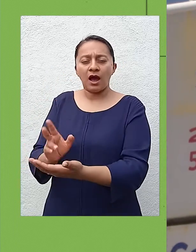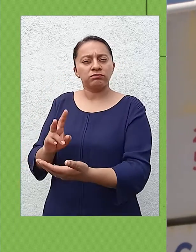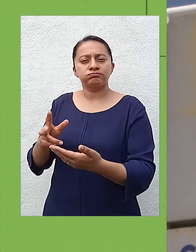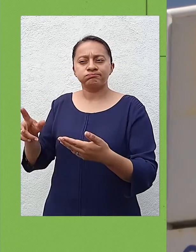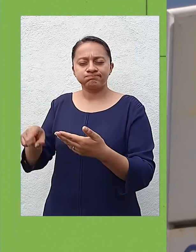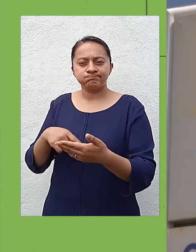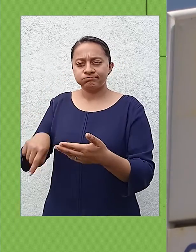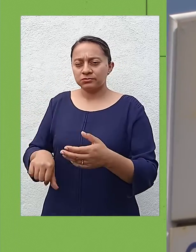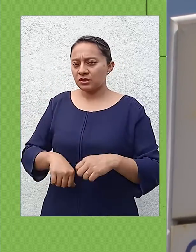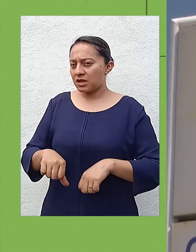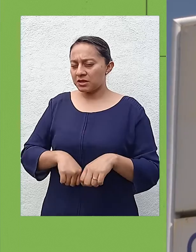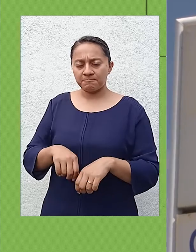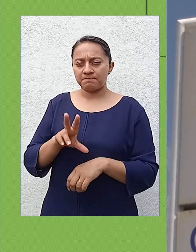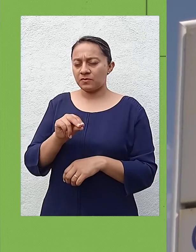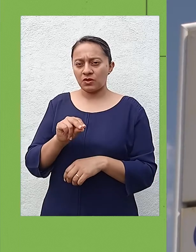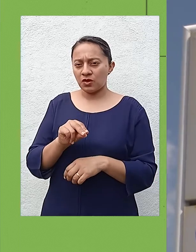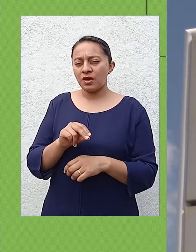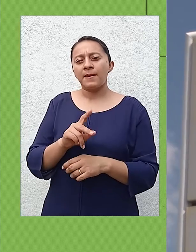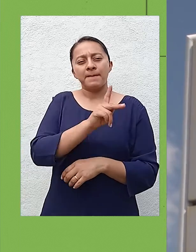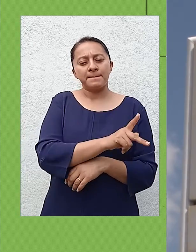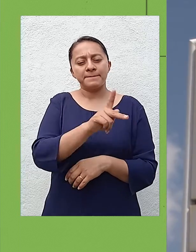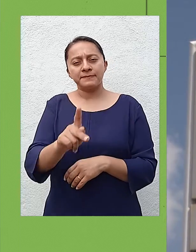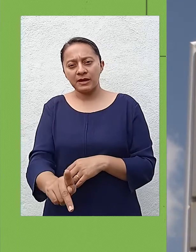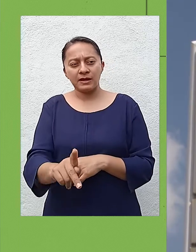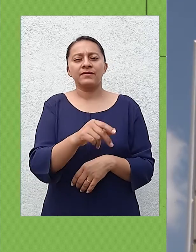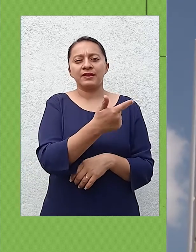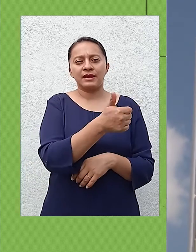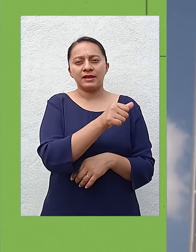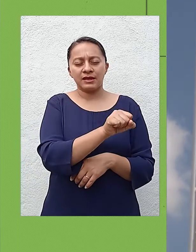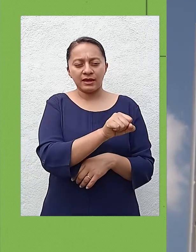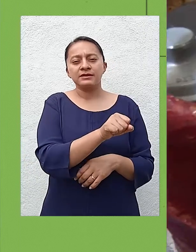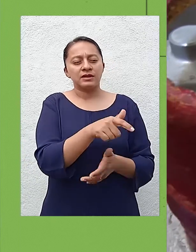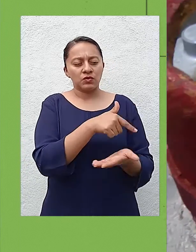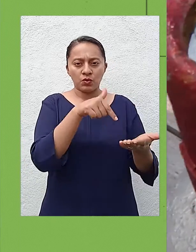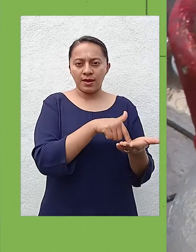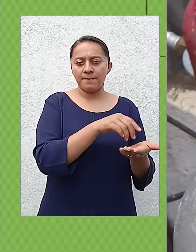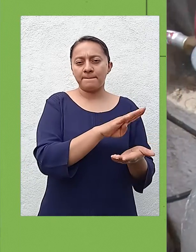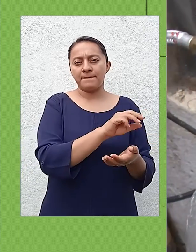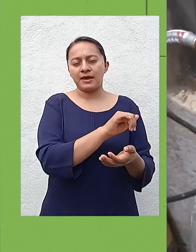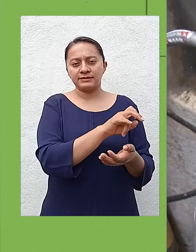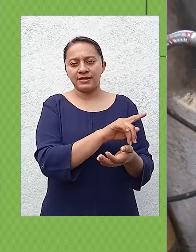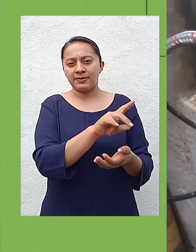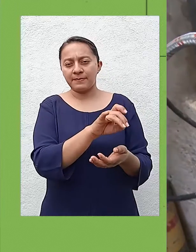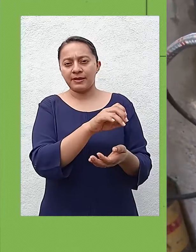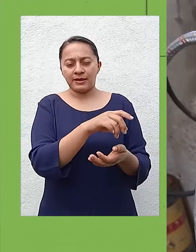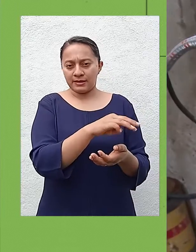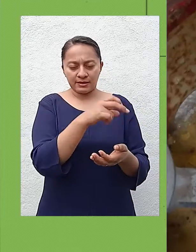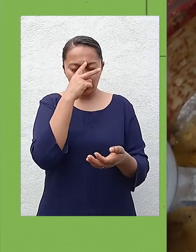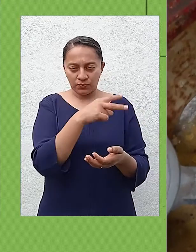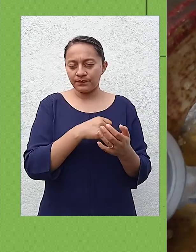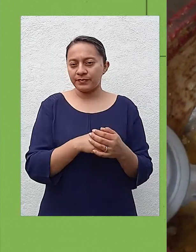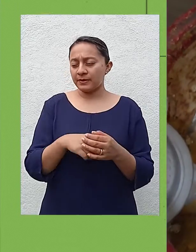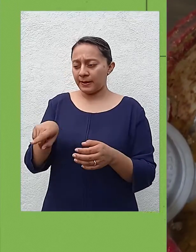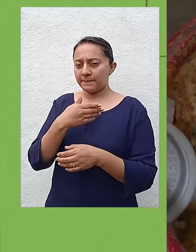actividades como se ha hecho por los concesionarios y distribuidores de gas en el Valle de México. El presidente de la Canaco en Querétaro, Fabián